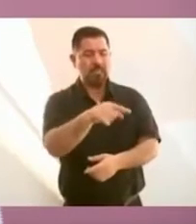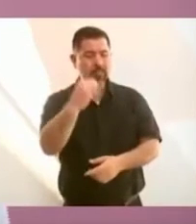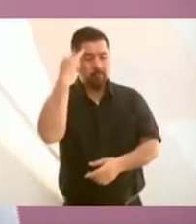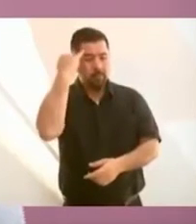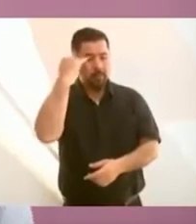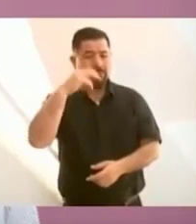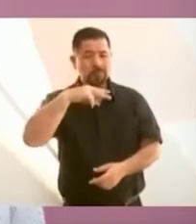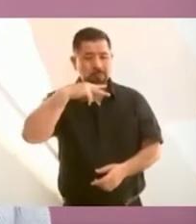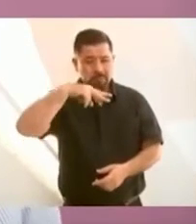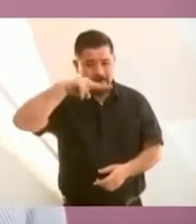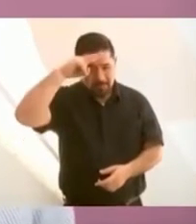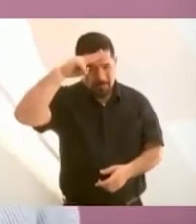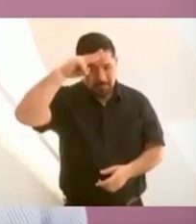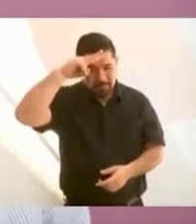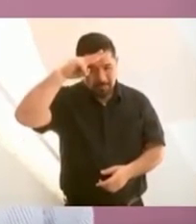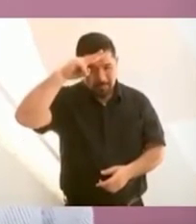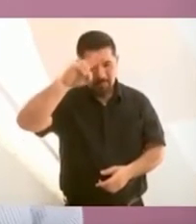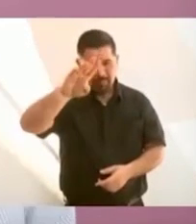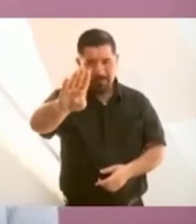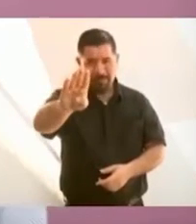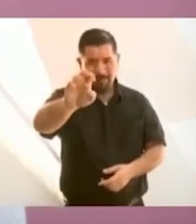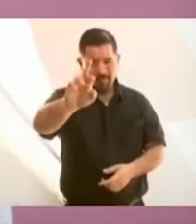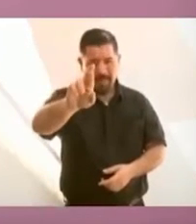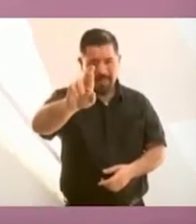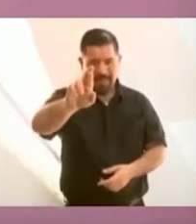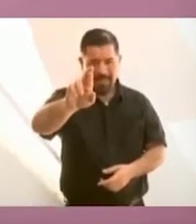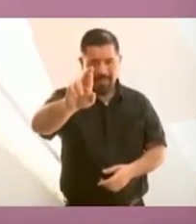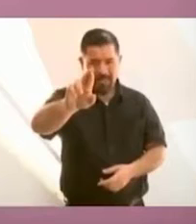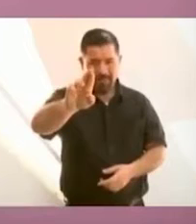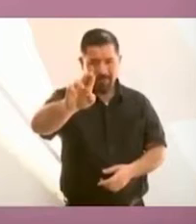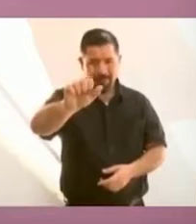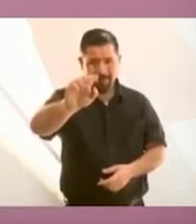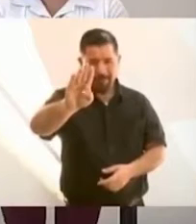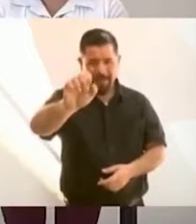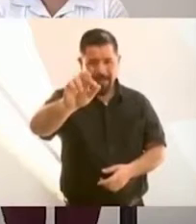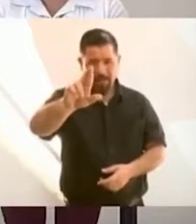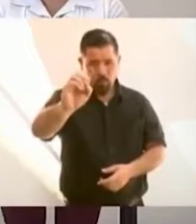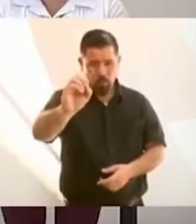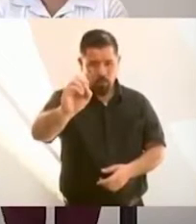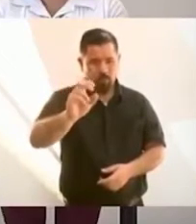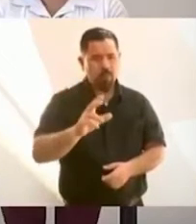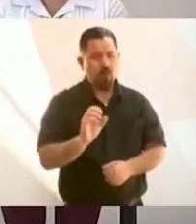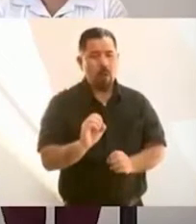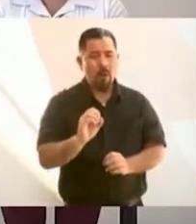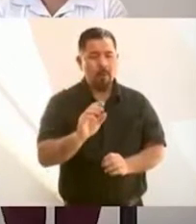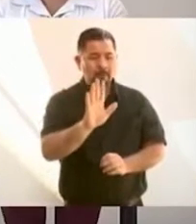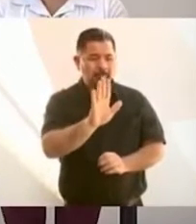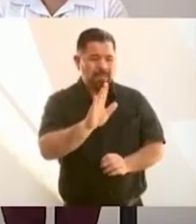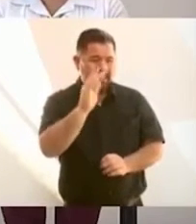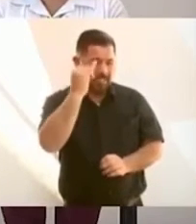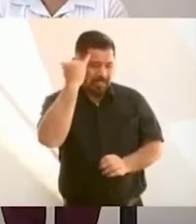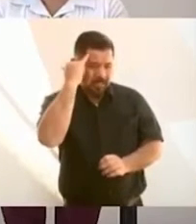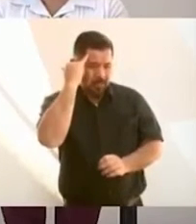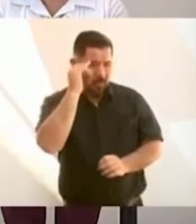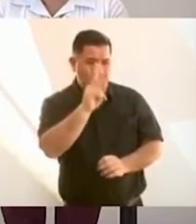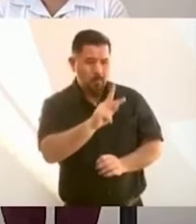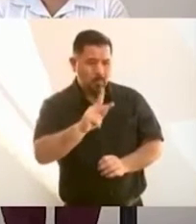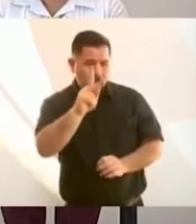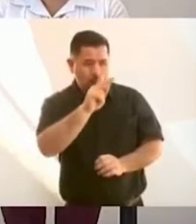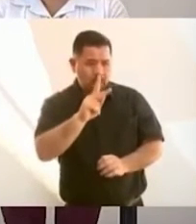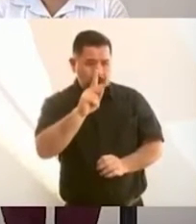pueblos atrasados. Esa